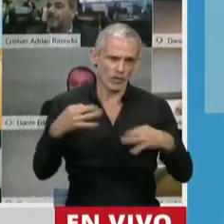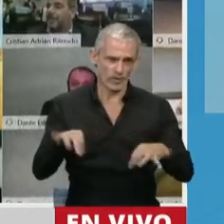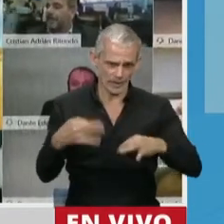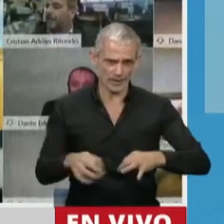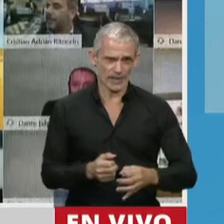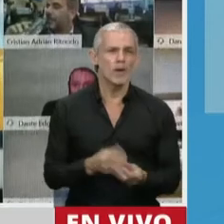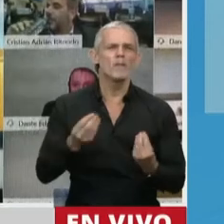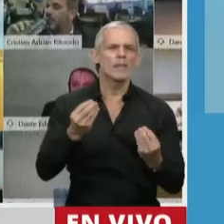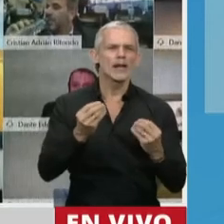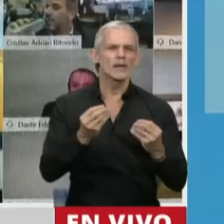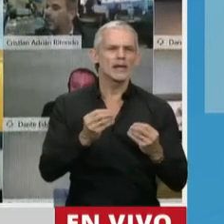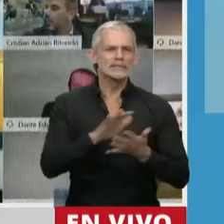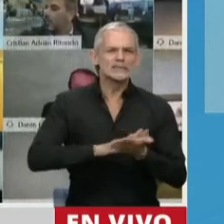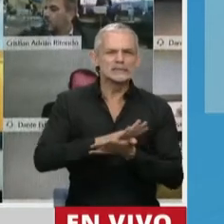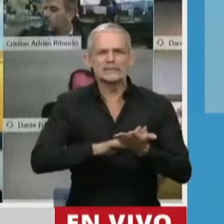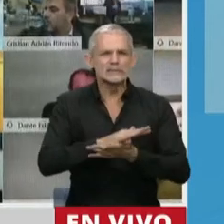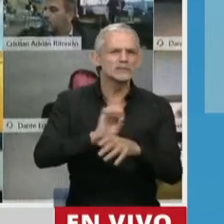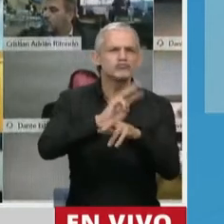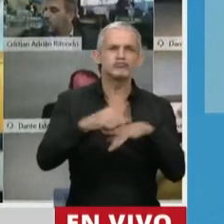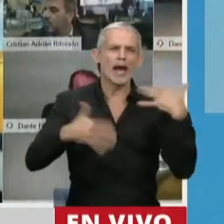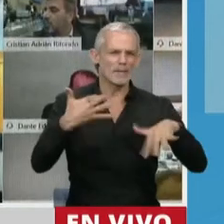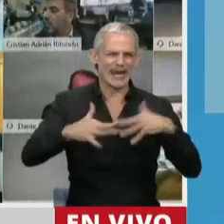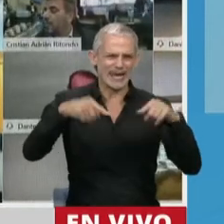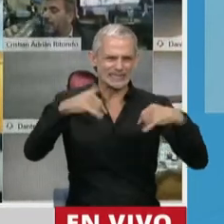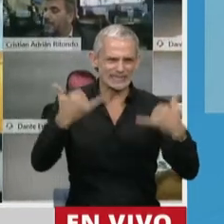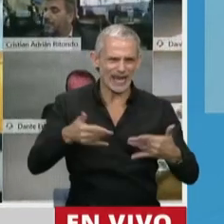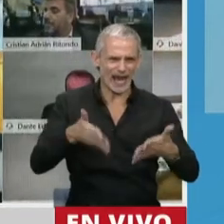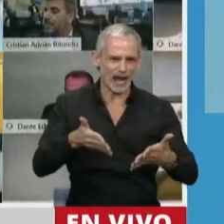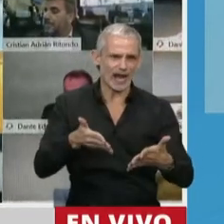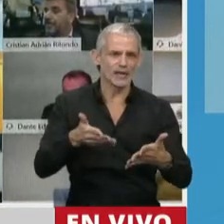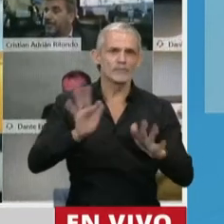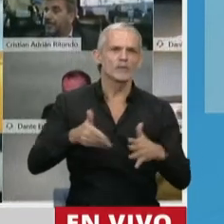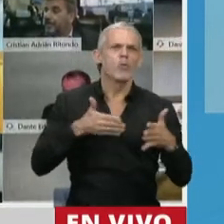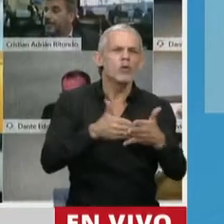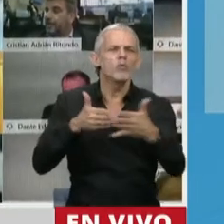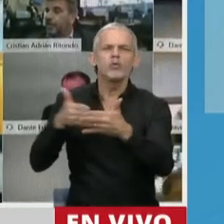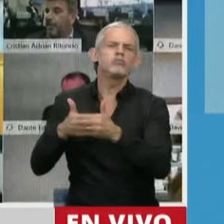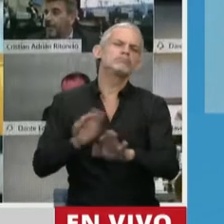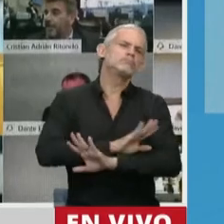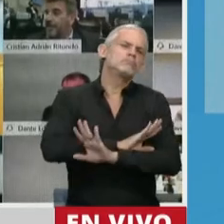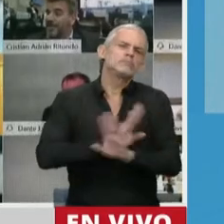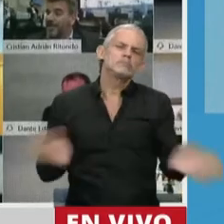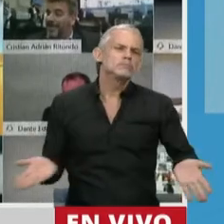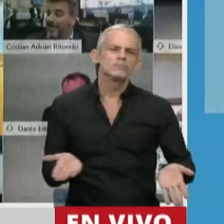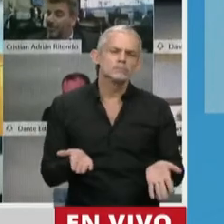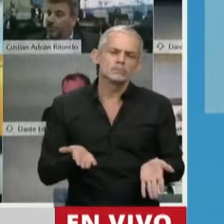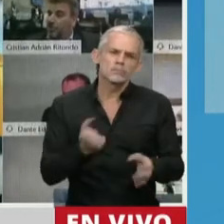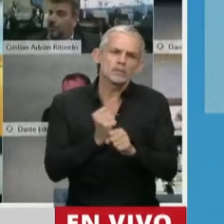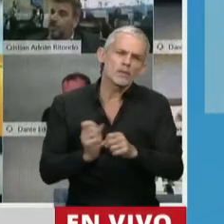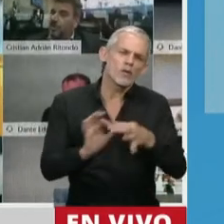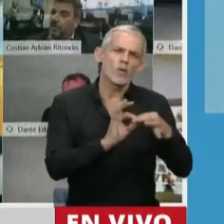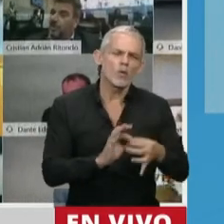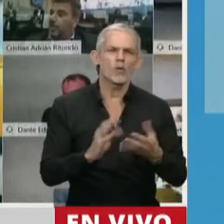superar esta situación de emergencia y dejar de poner obstáculos o palos en la rueda o